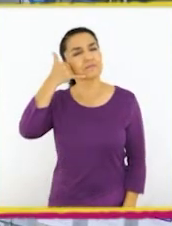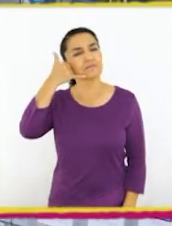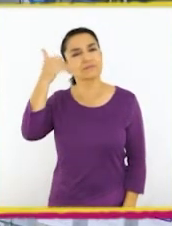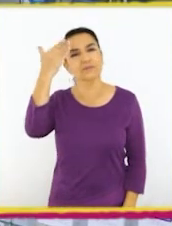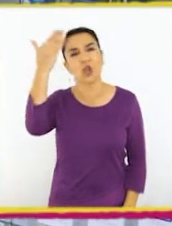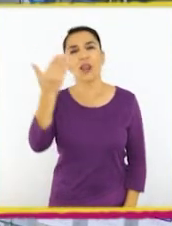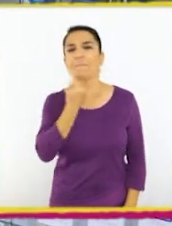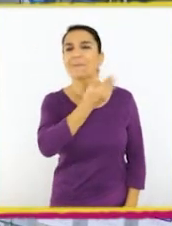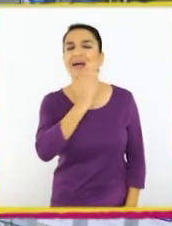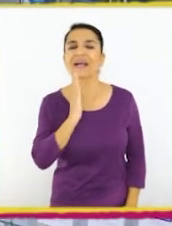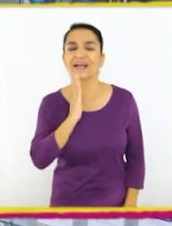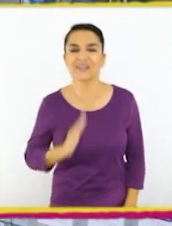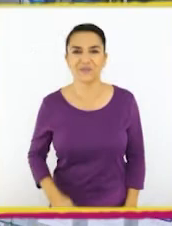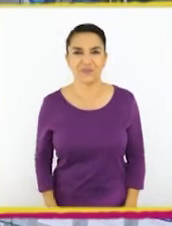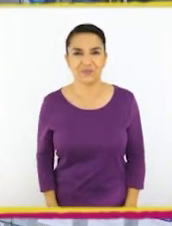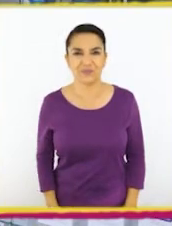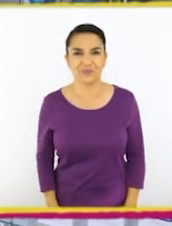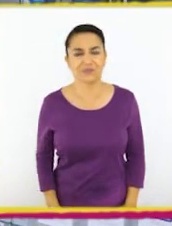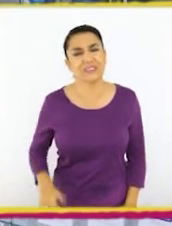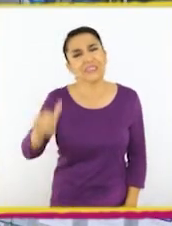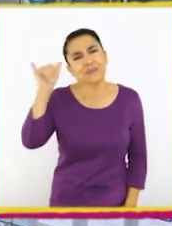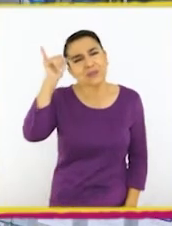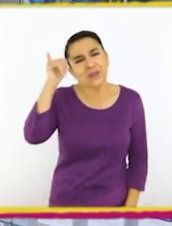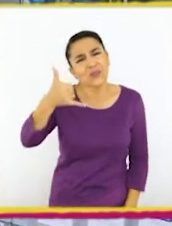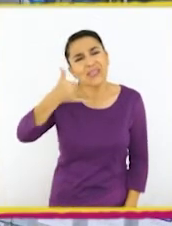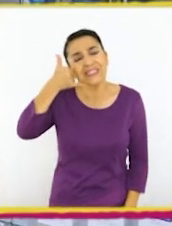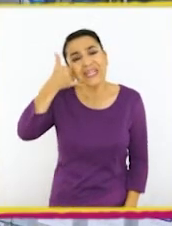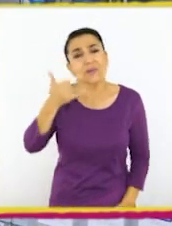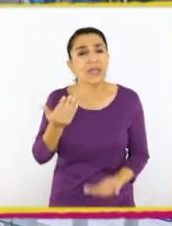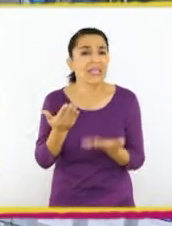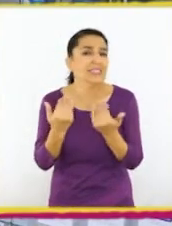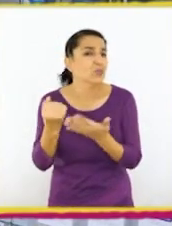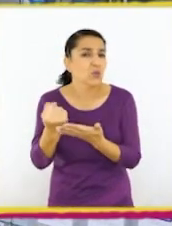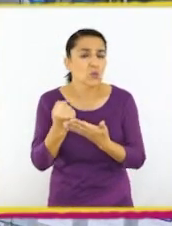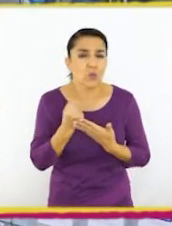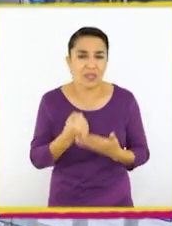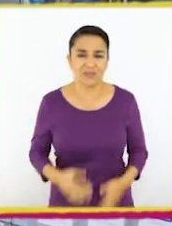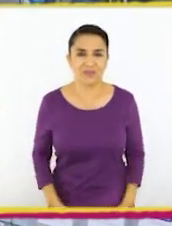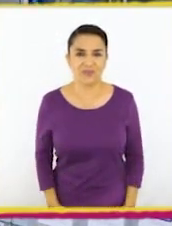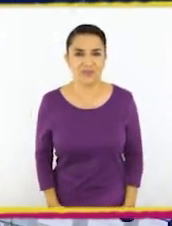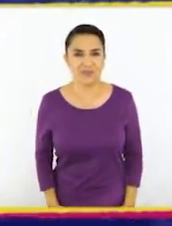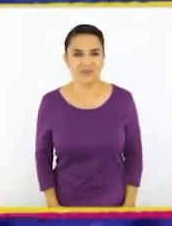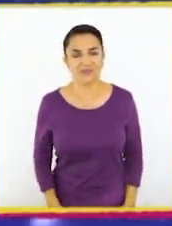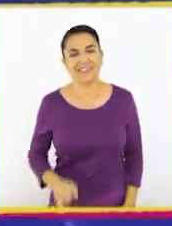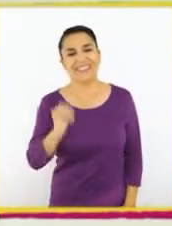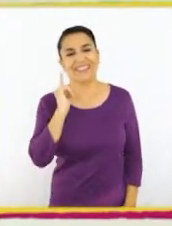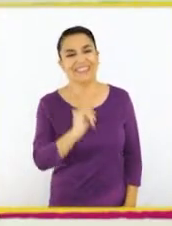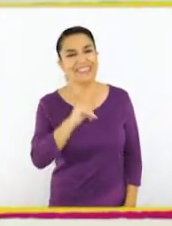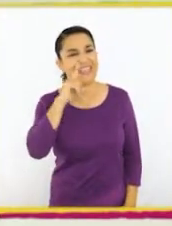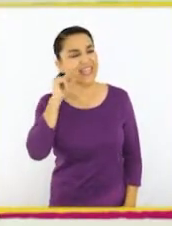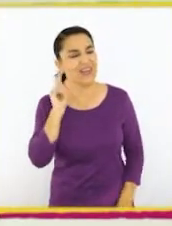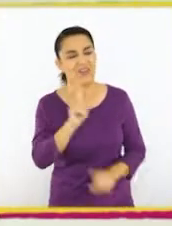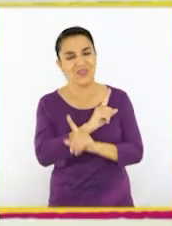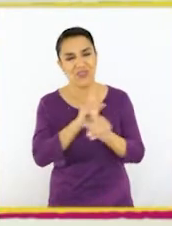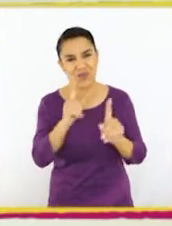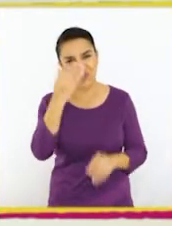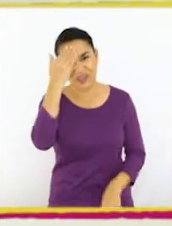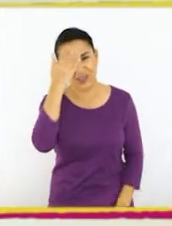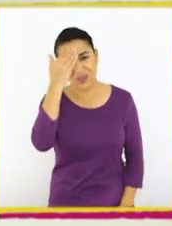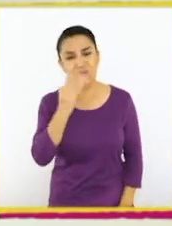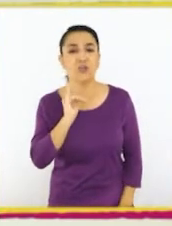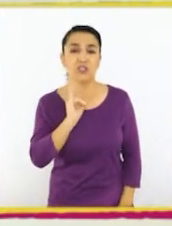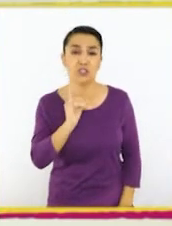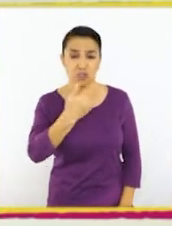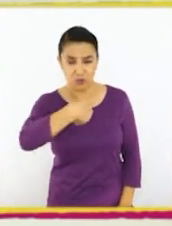¿Aló? Maca. Perdón que te llame. Es que necesito tu ayuda. Sí, Aref, no te preocupes.